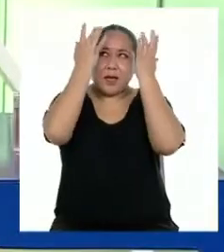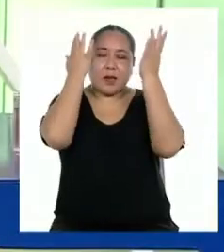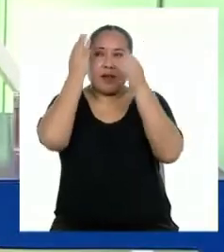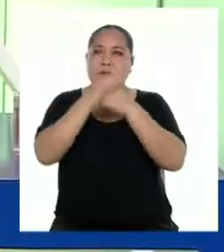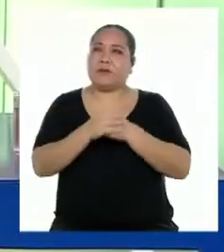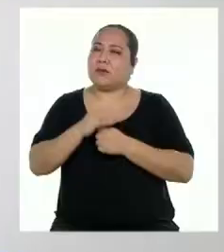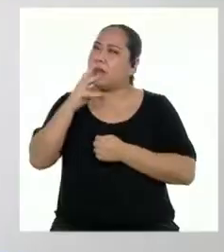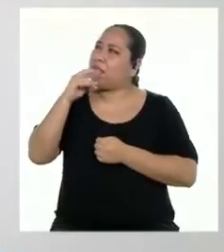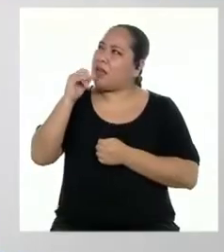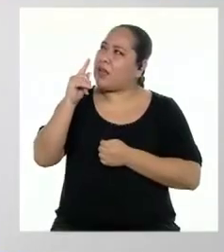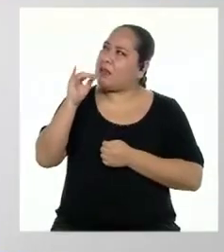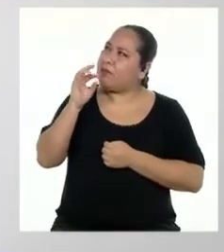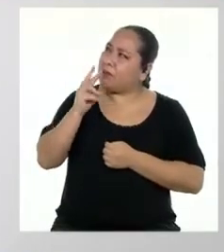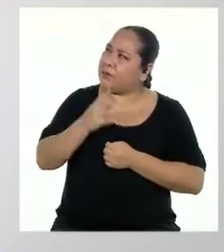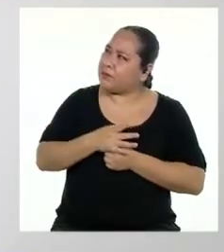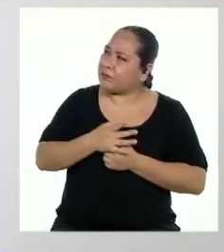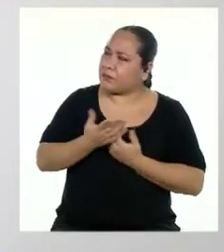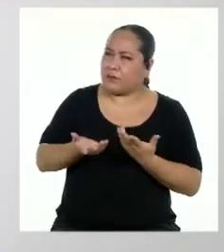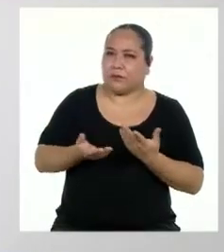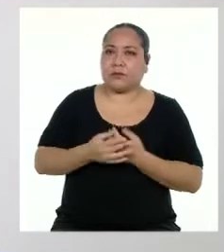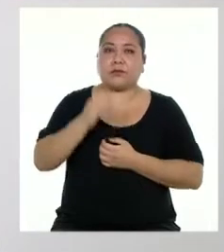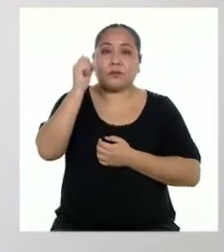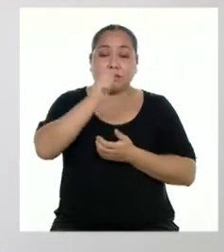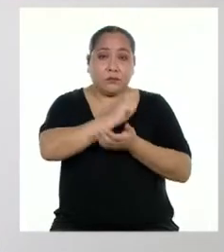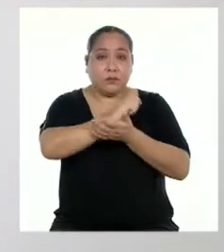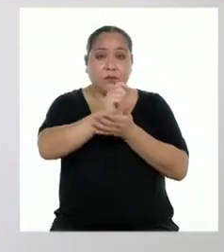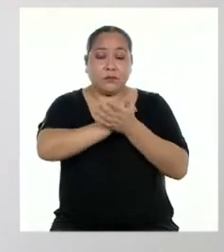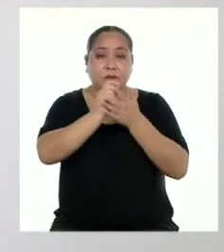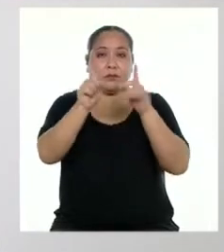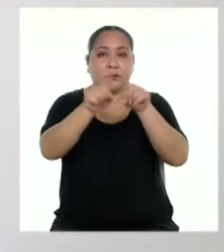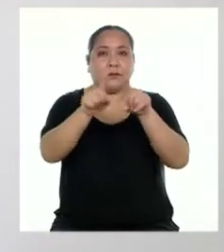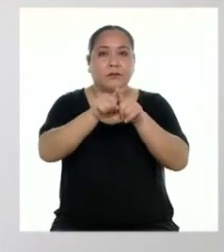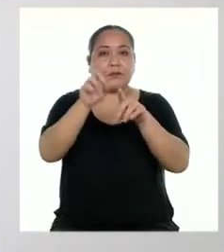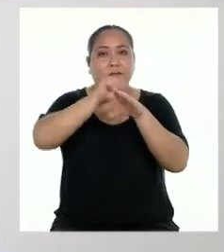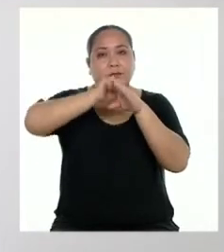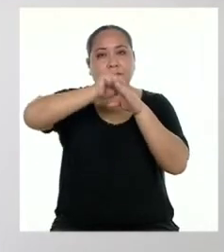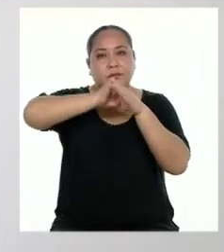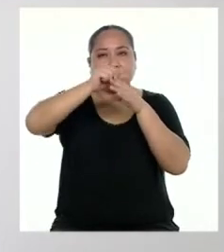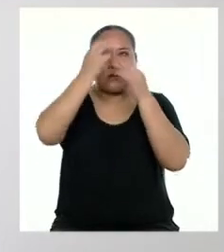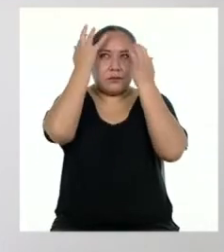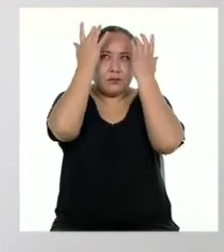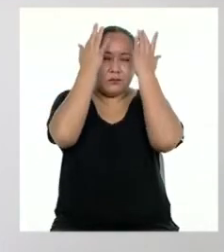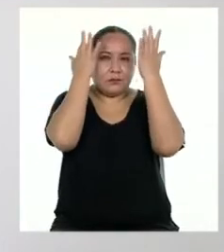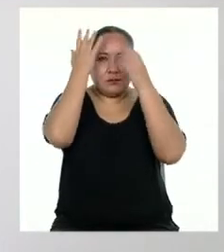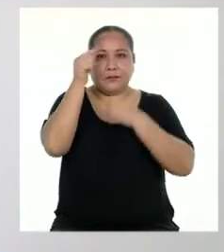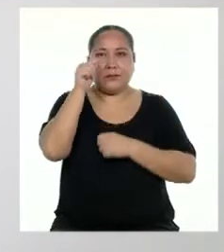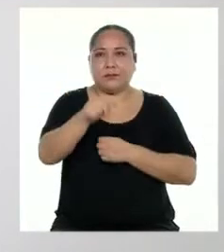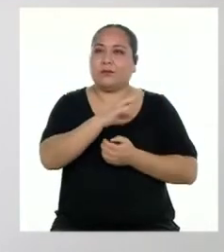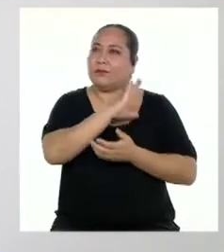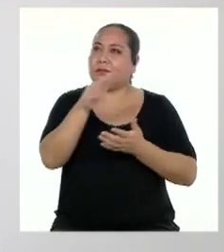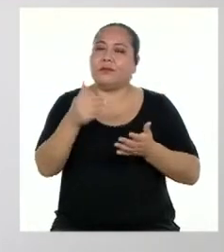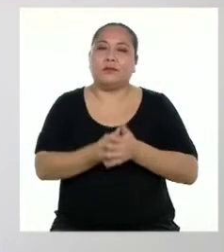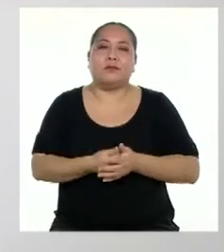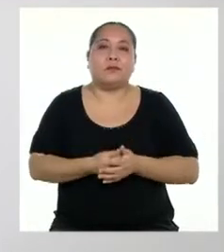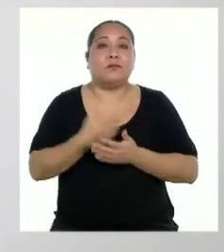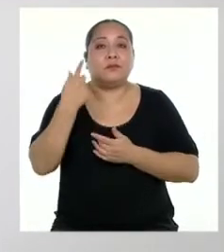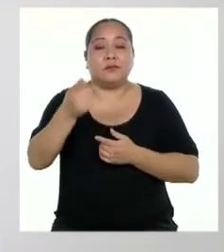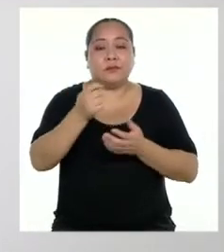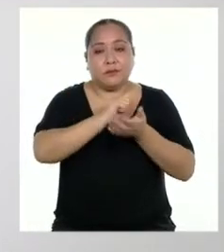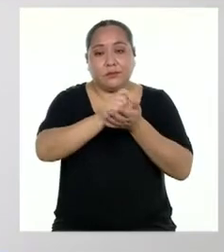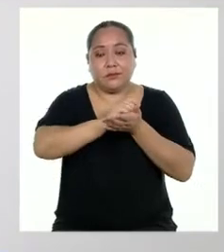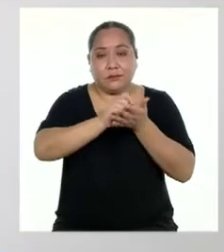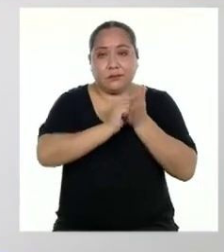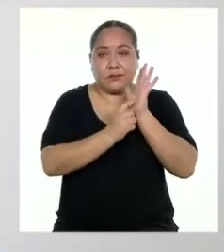¿Creativa? Claro. Escribir es también un ejercicio creativo y, como toda acción expresiva,